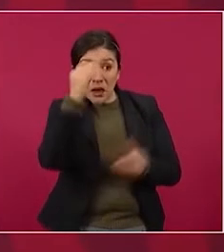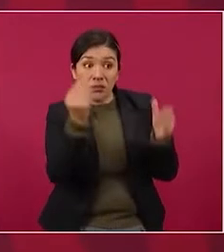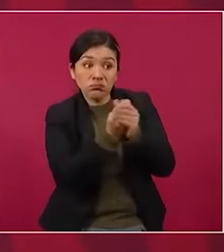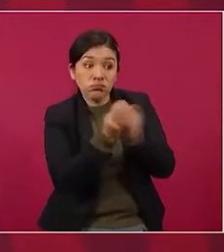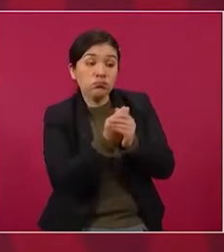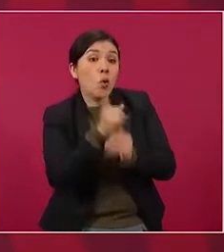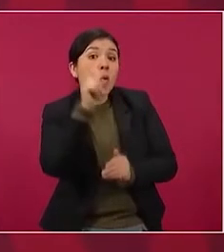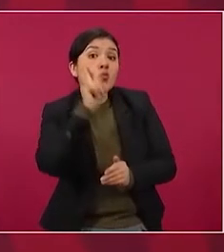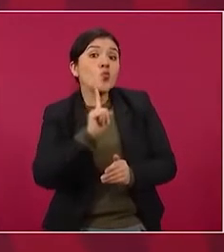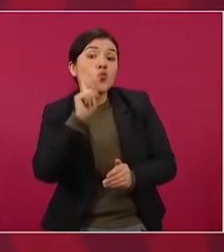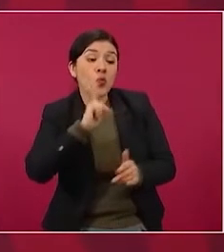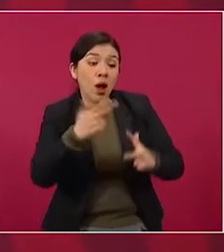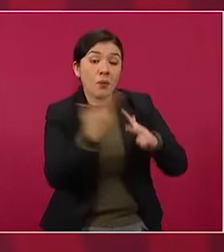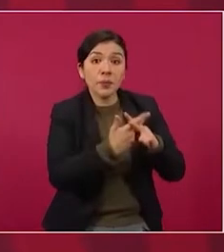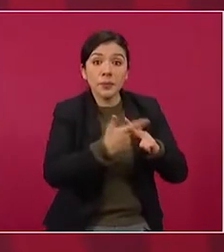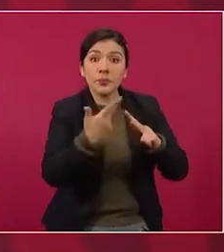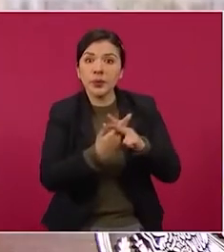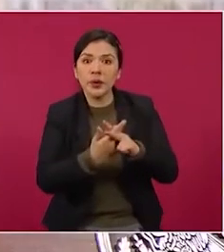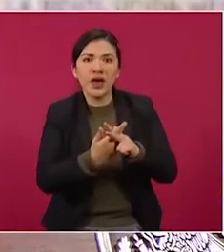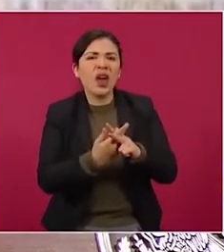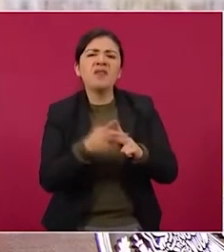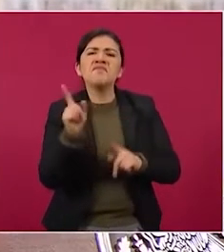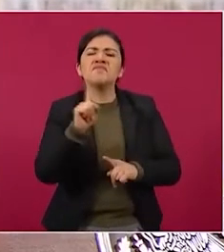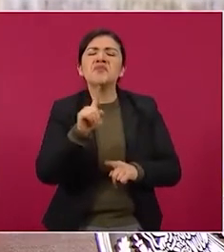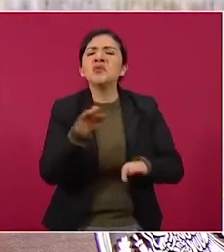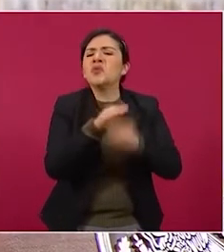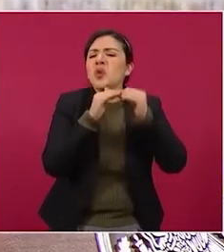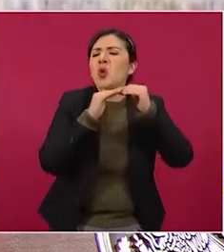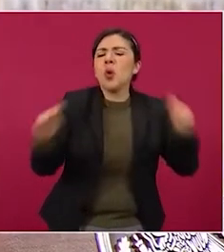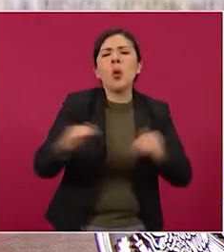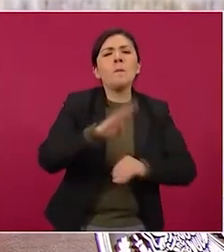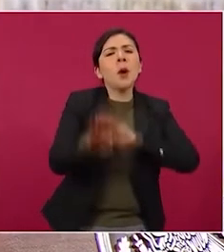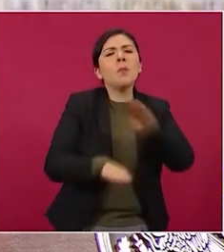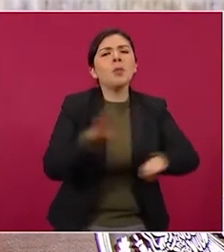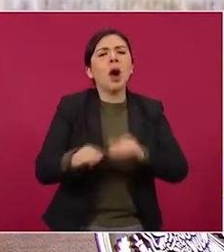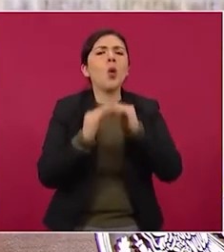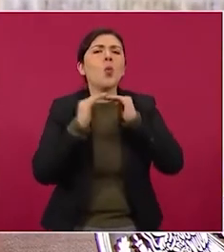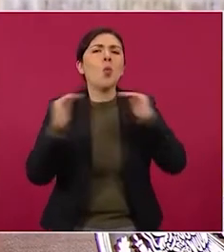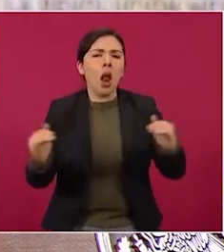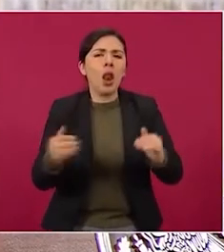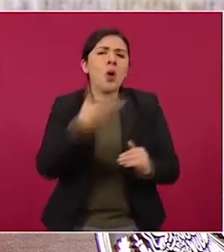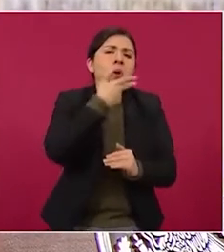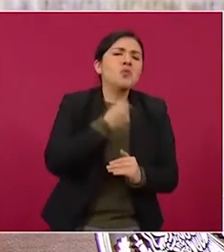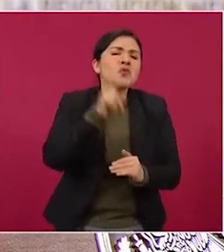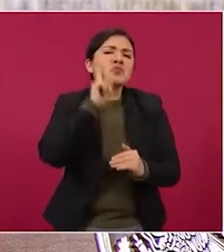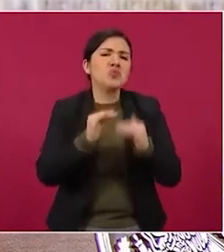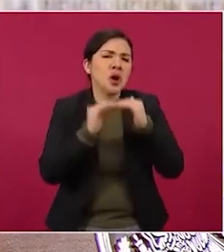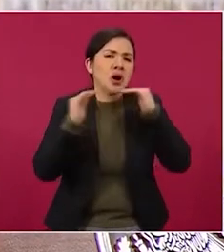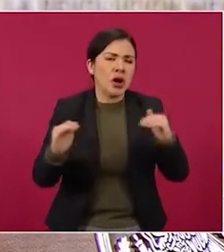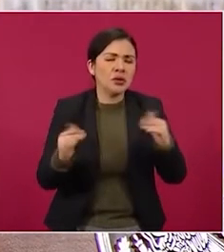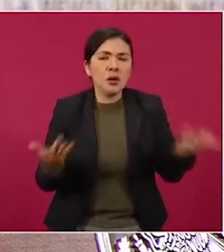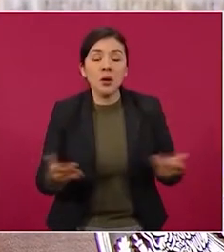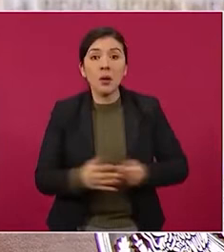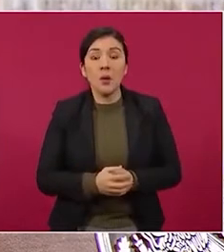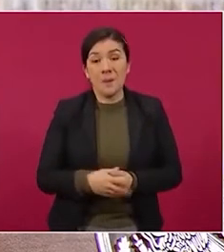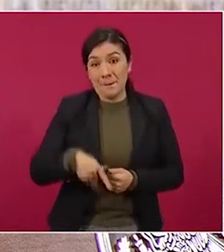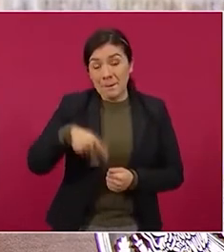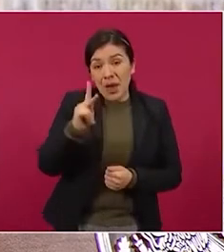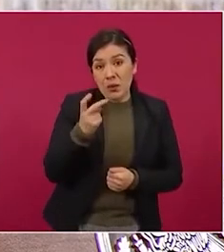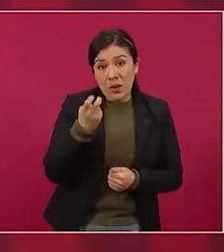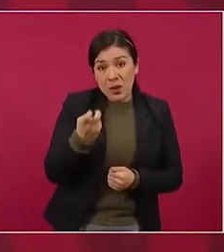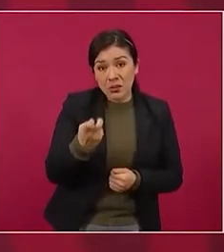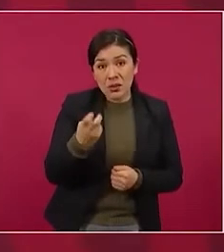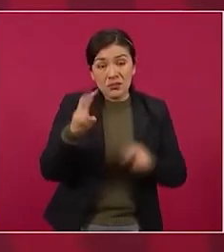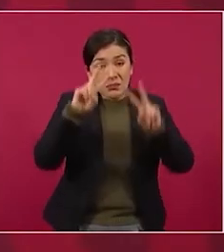el delito como feminicidio de todas maneras no es un asunto